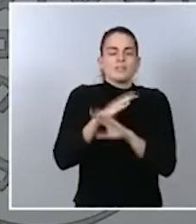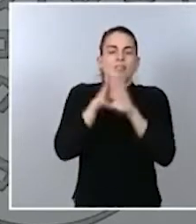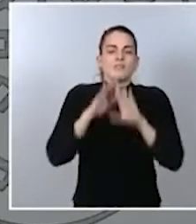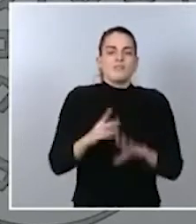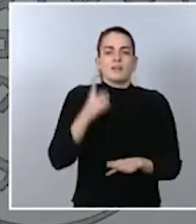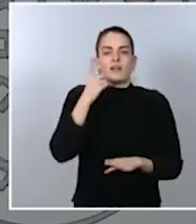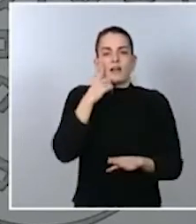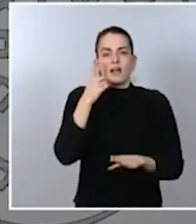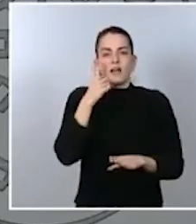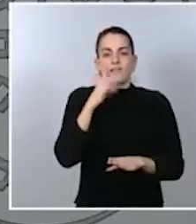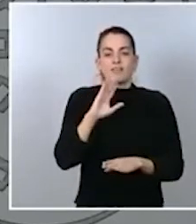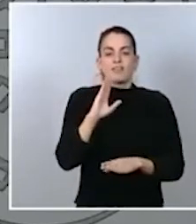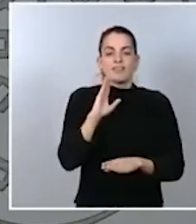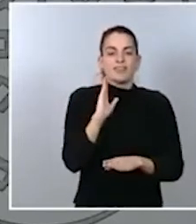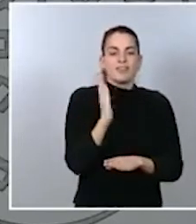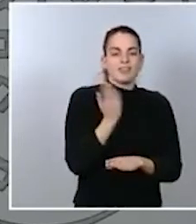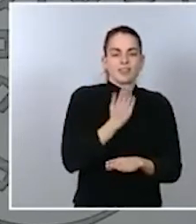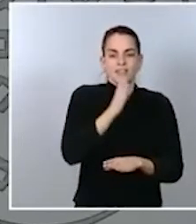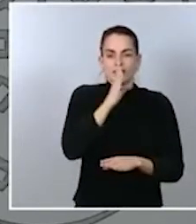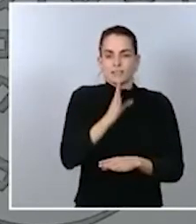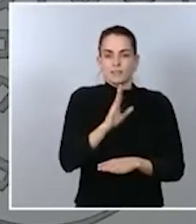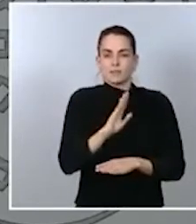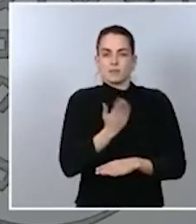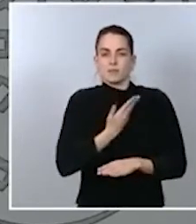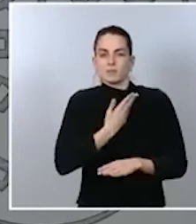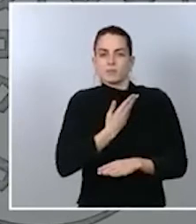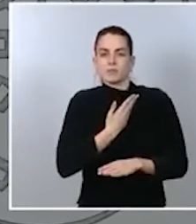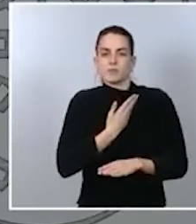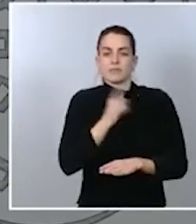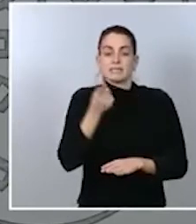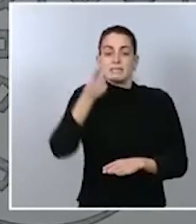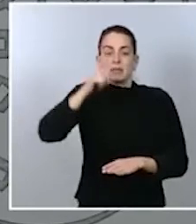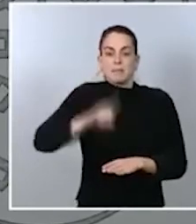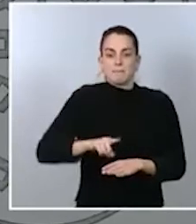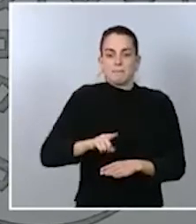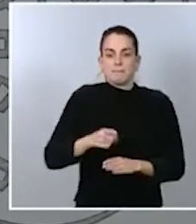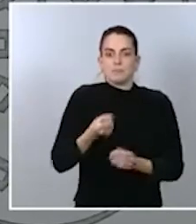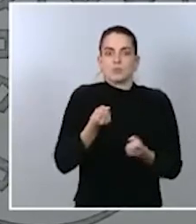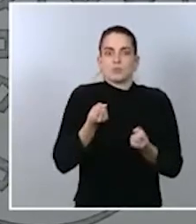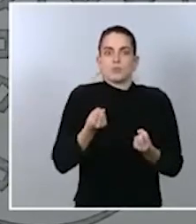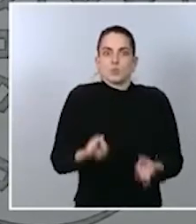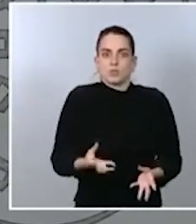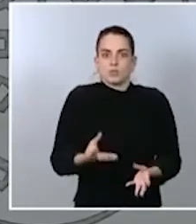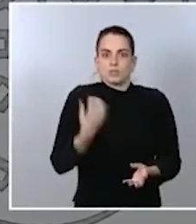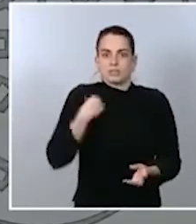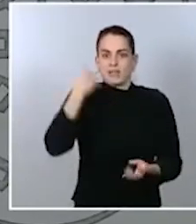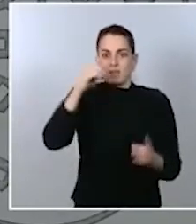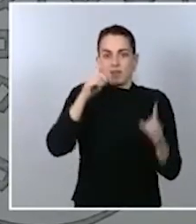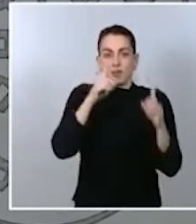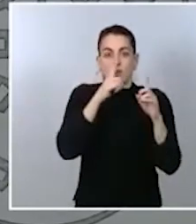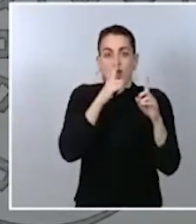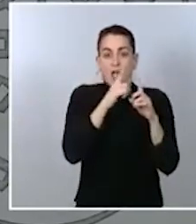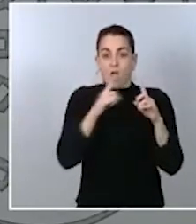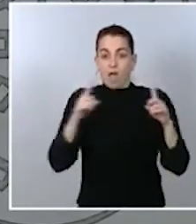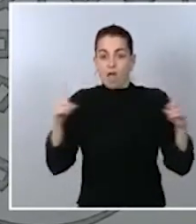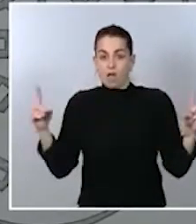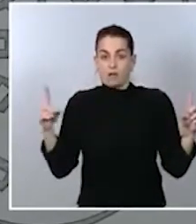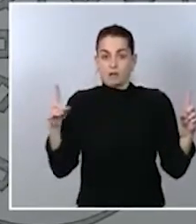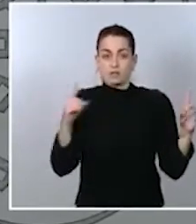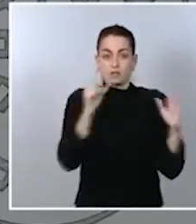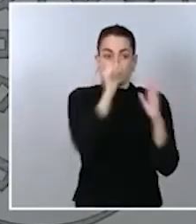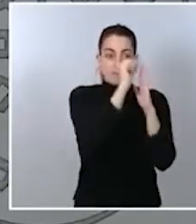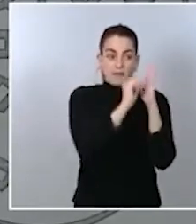directa que va a tener durante este mes sabiendo que a lo largo del año todas las medidas que ha aplicado y que seguirá